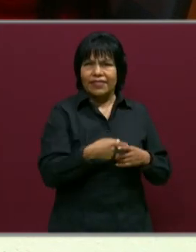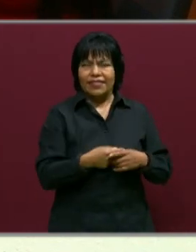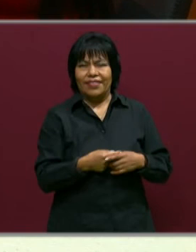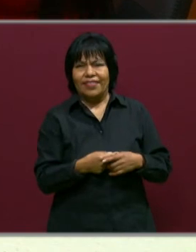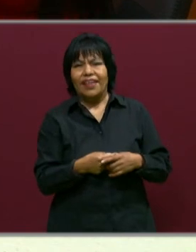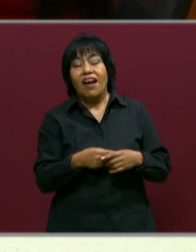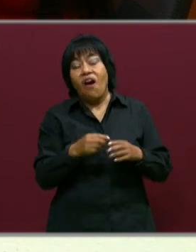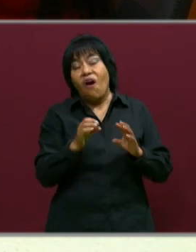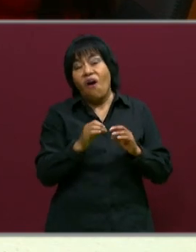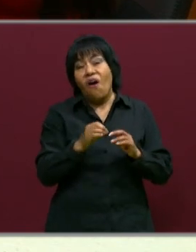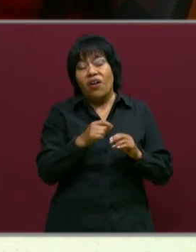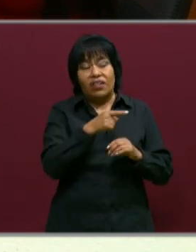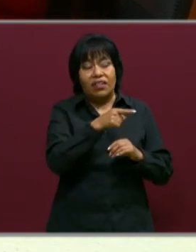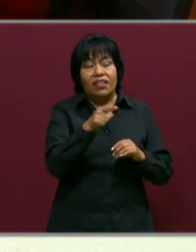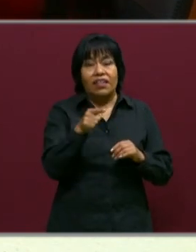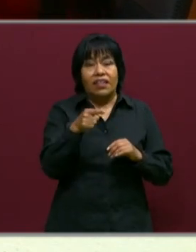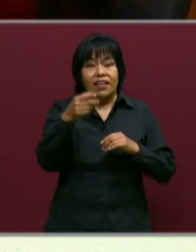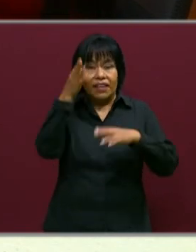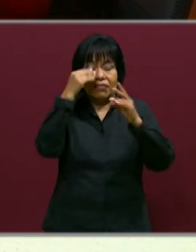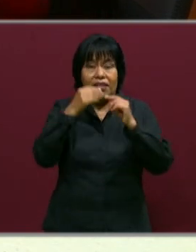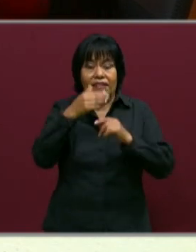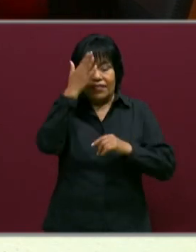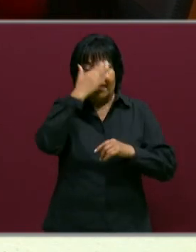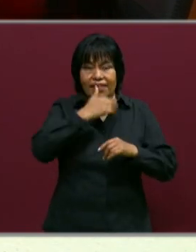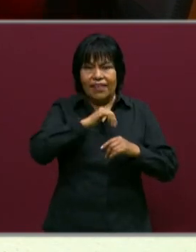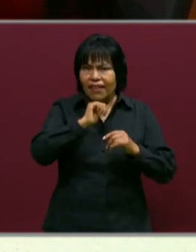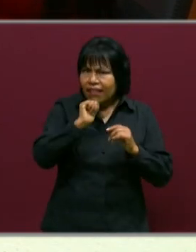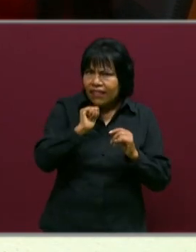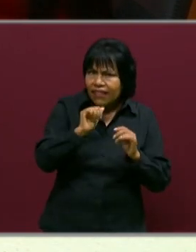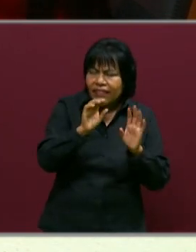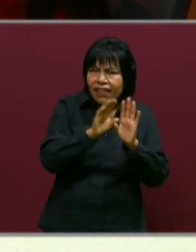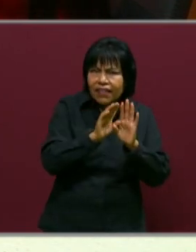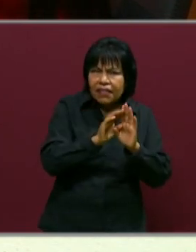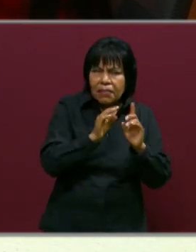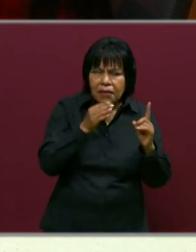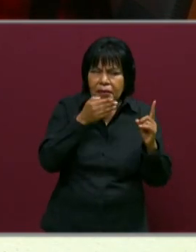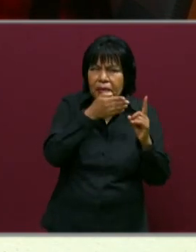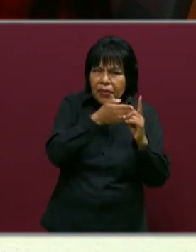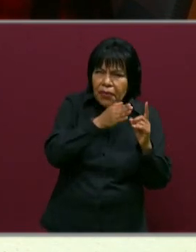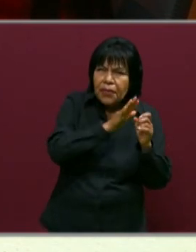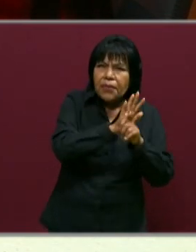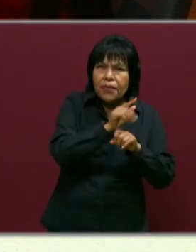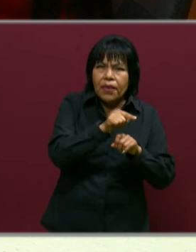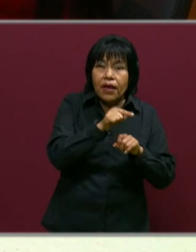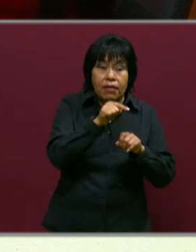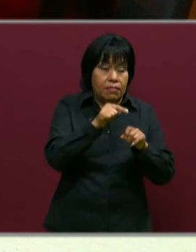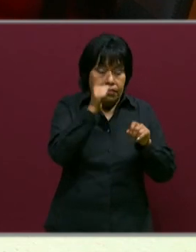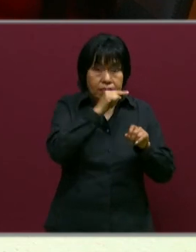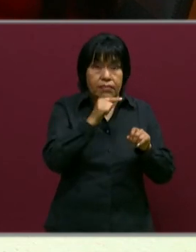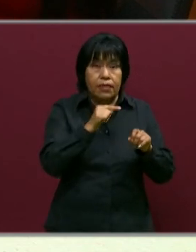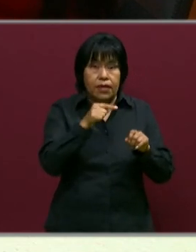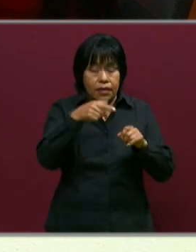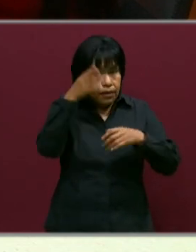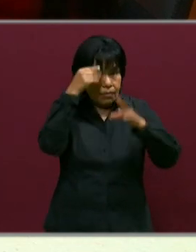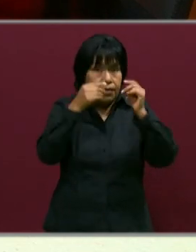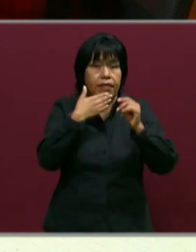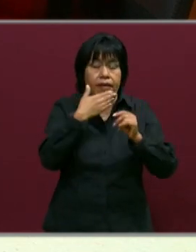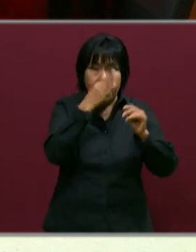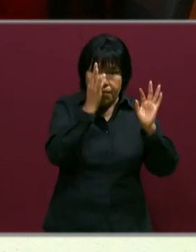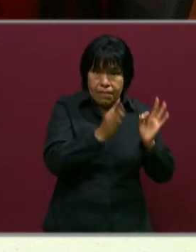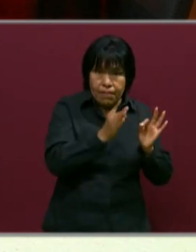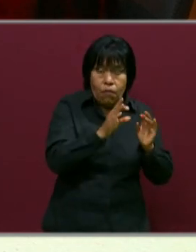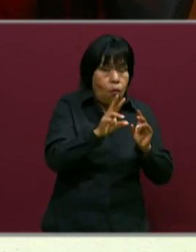conocimientos de los niños, las capacidades, hubo retos en ellos para el logro de esos aprendizajes.